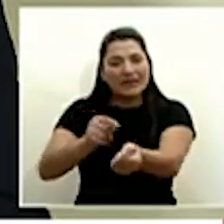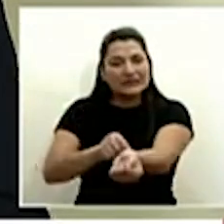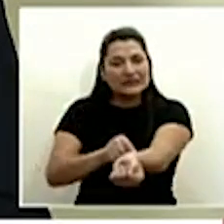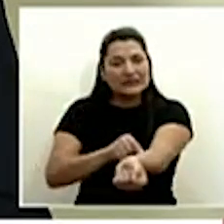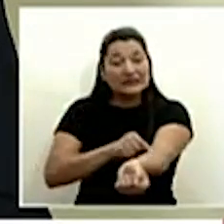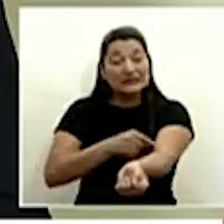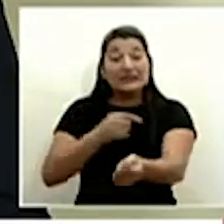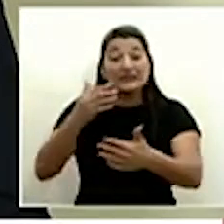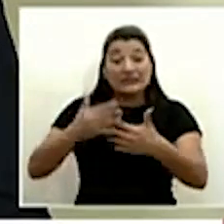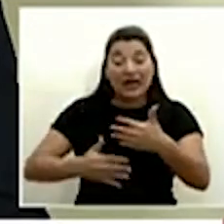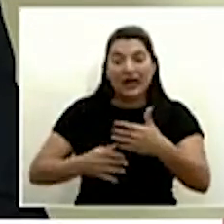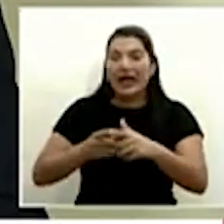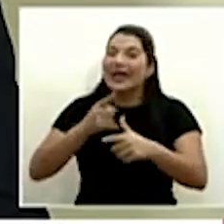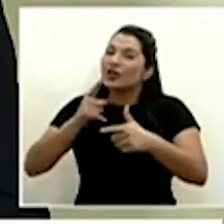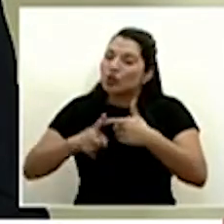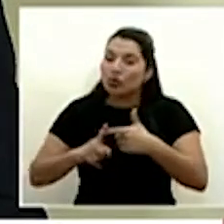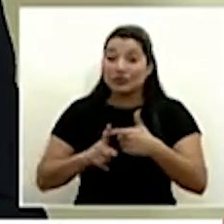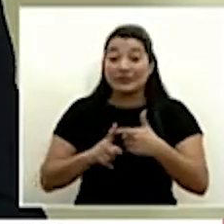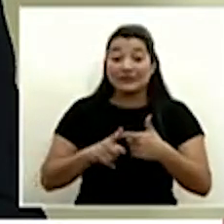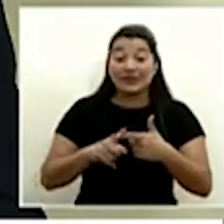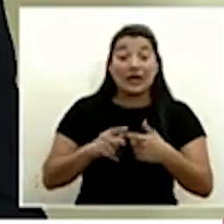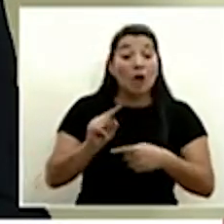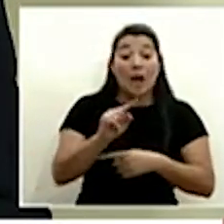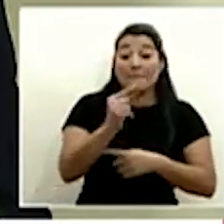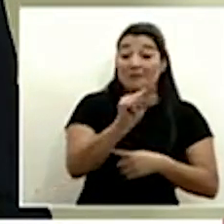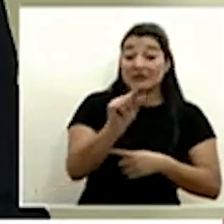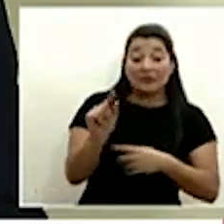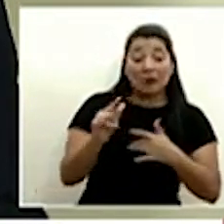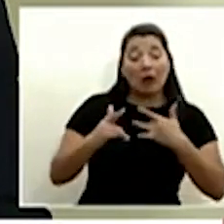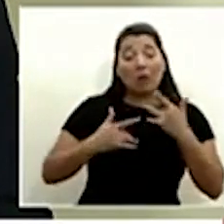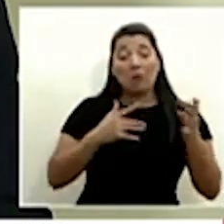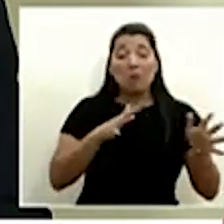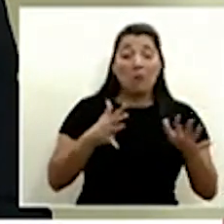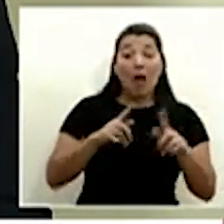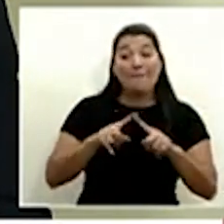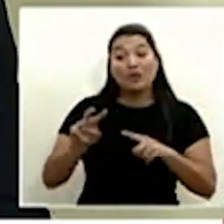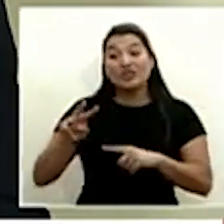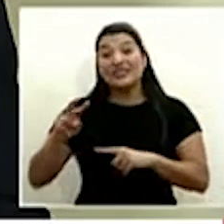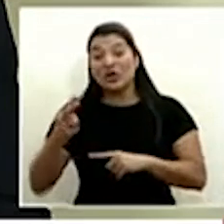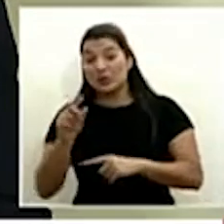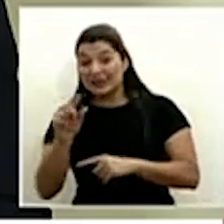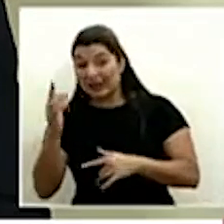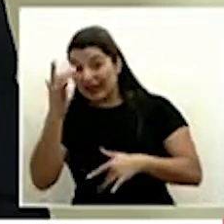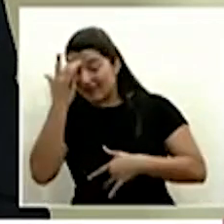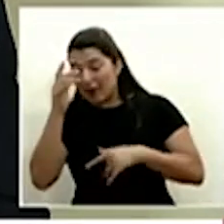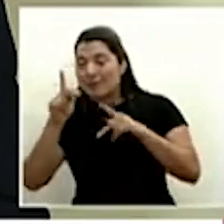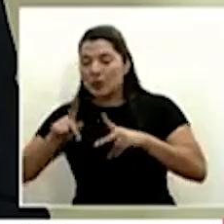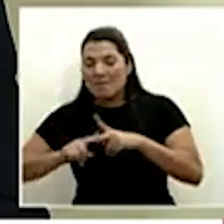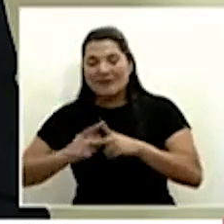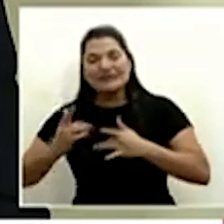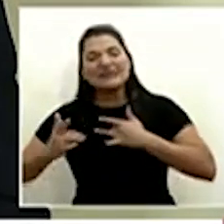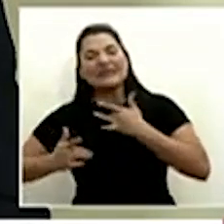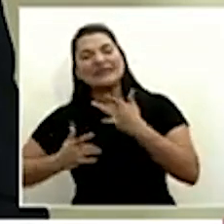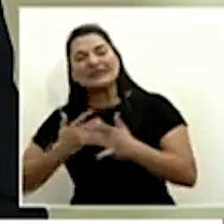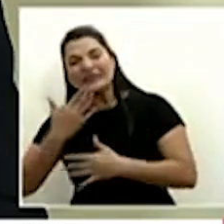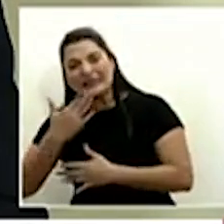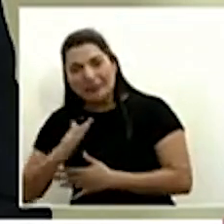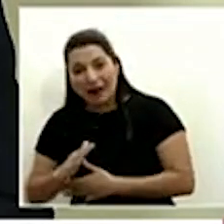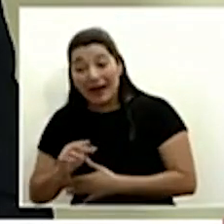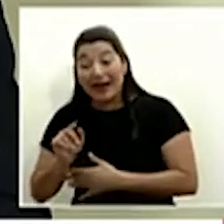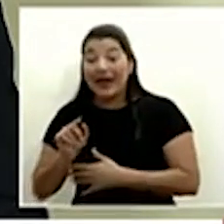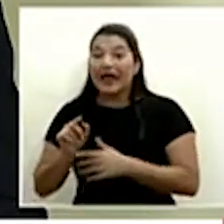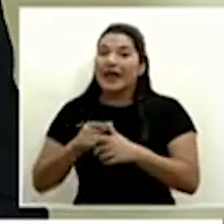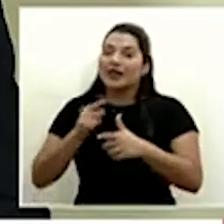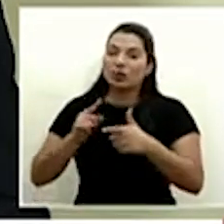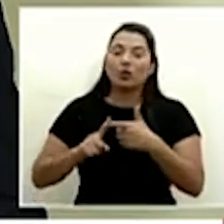linealmente sino que se ve en los días posteriores cuando hay un aumento sostenido de casos y con ese en ese